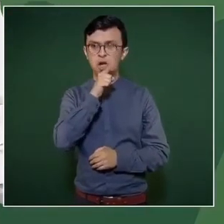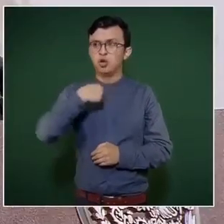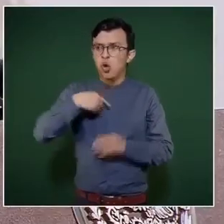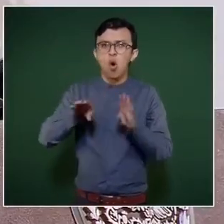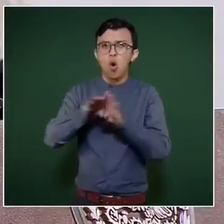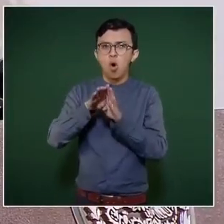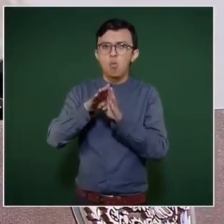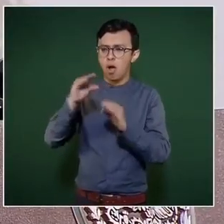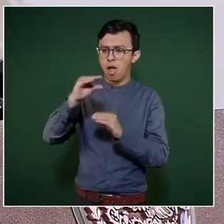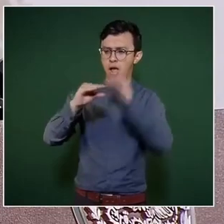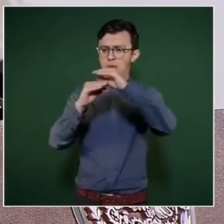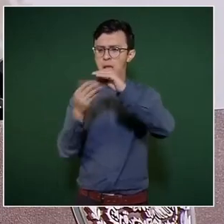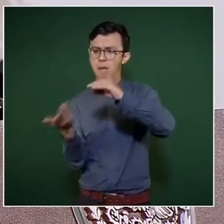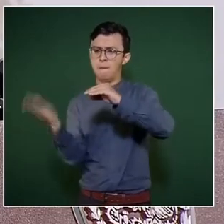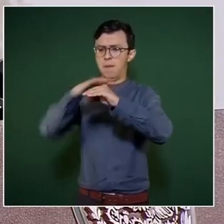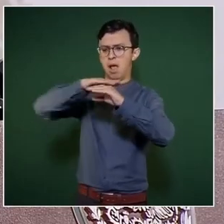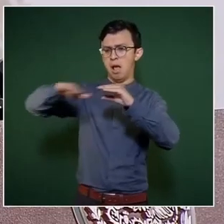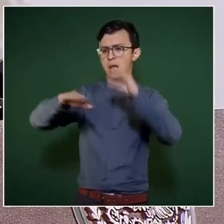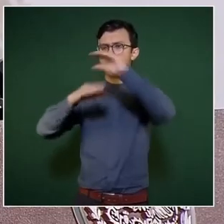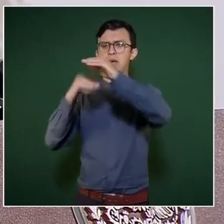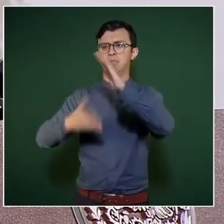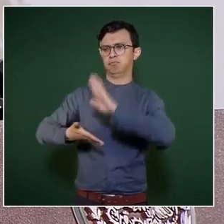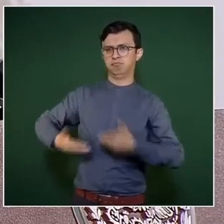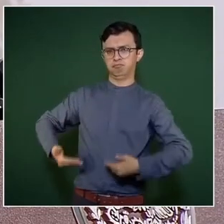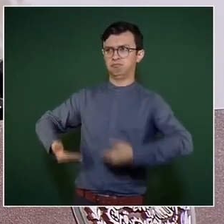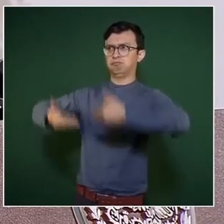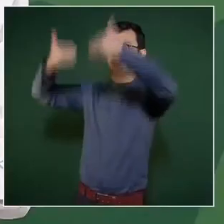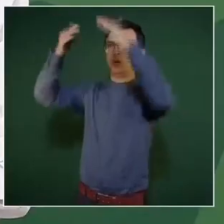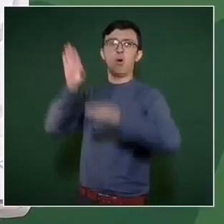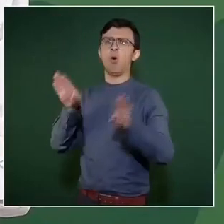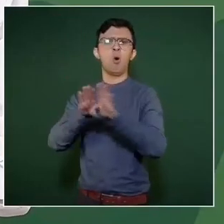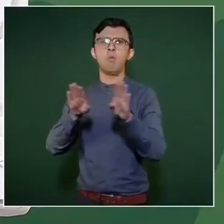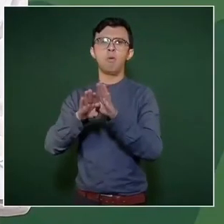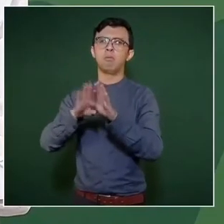ladrillos y voy a hacer una barda? Se me va a caer.